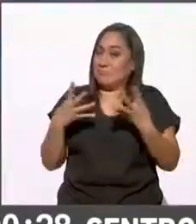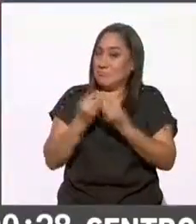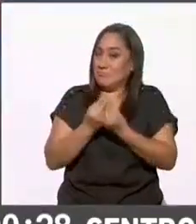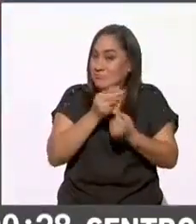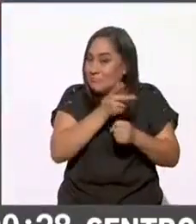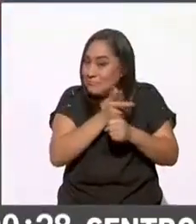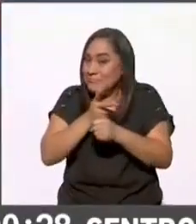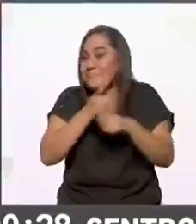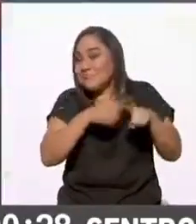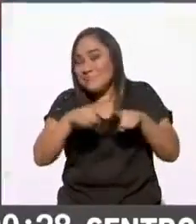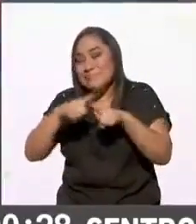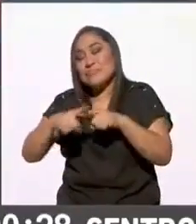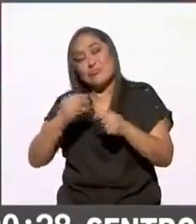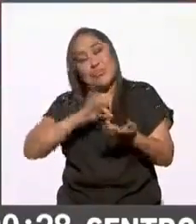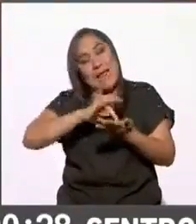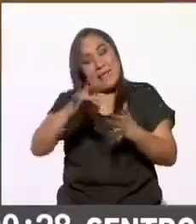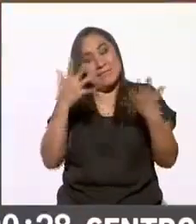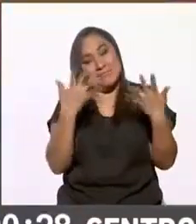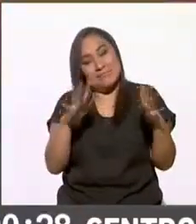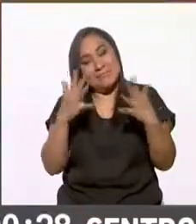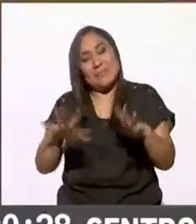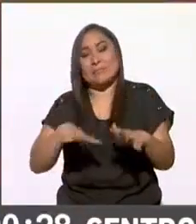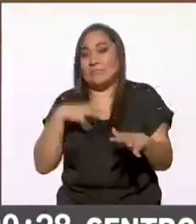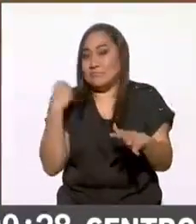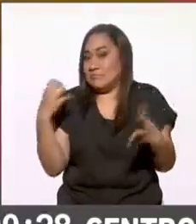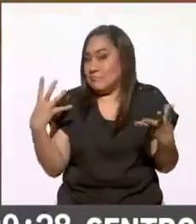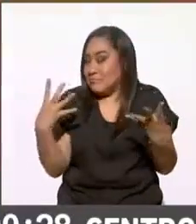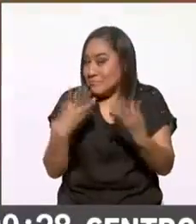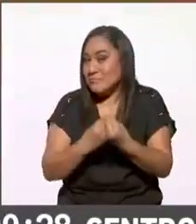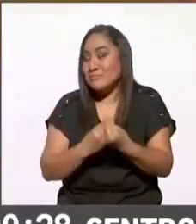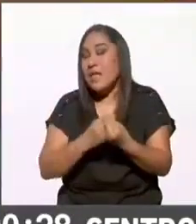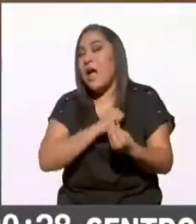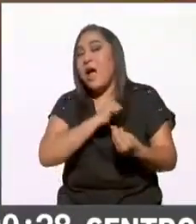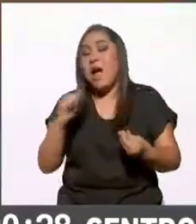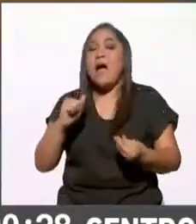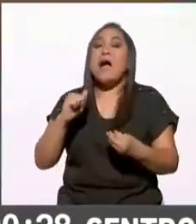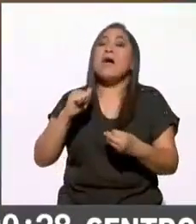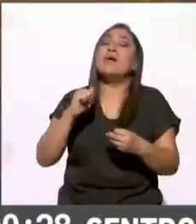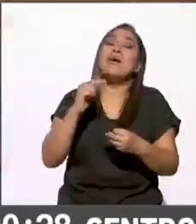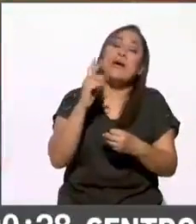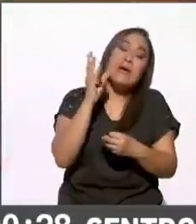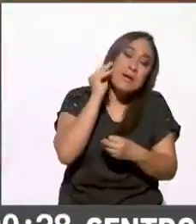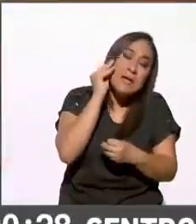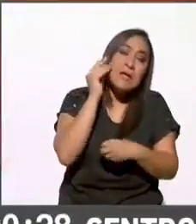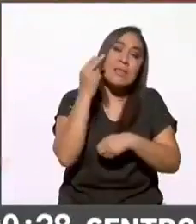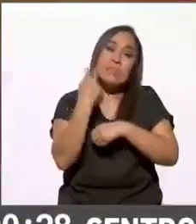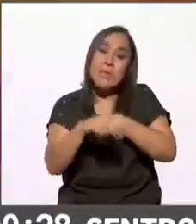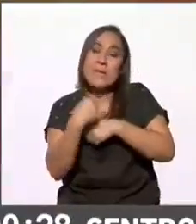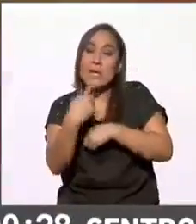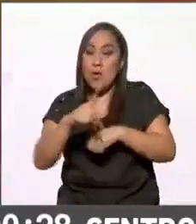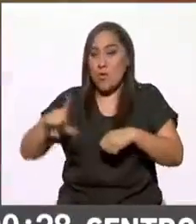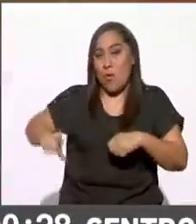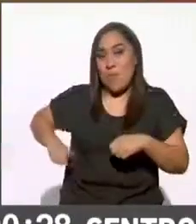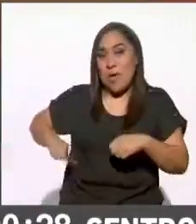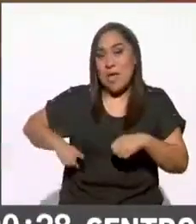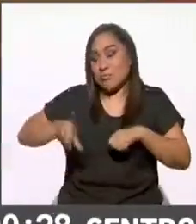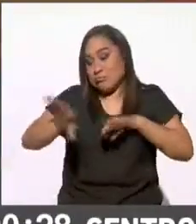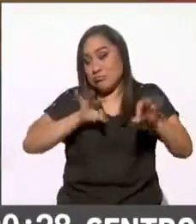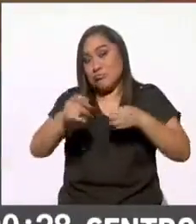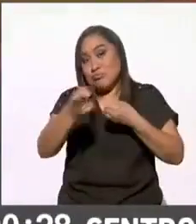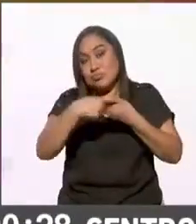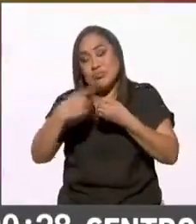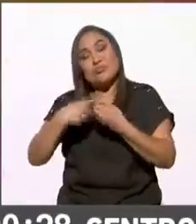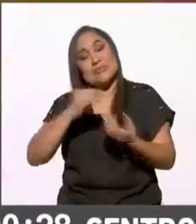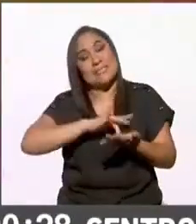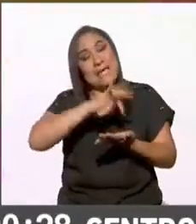aplauso un aplauso a todos este gran esfuerzo por parte de los medios del sistema público de redifusión del Estado mexicano pero sobre todo muchas gracias